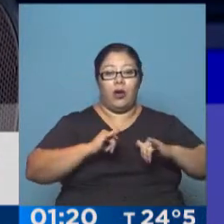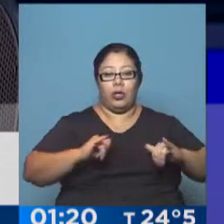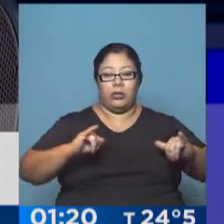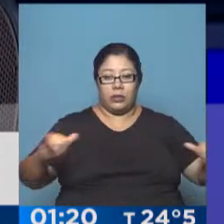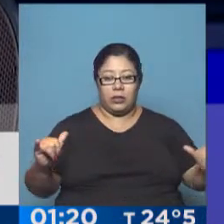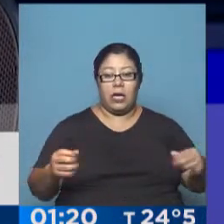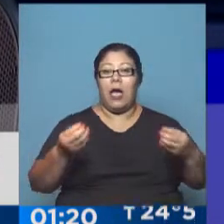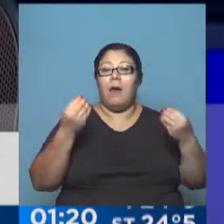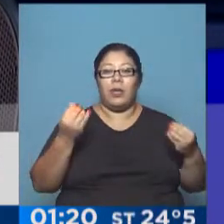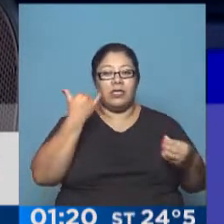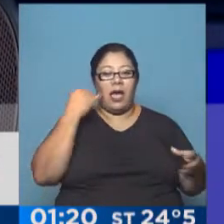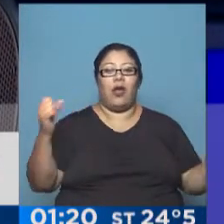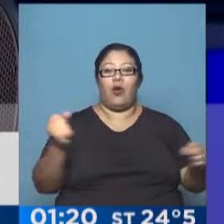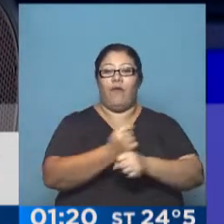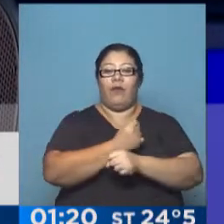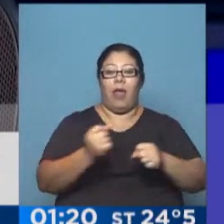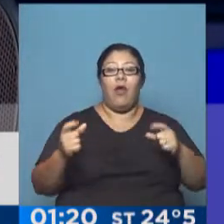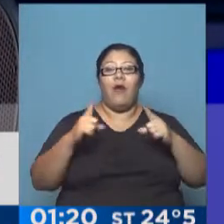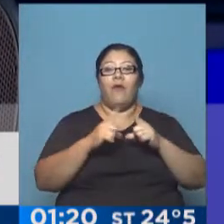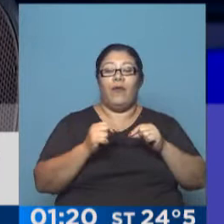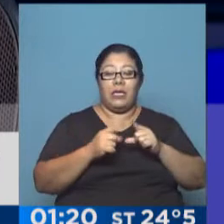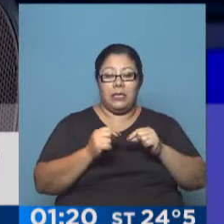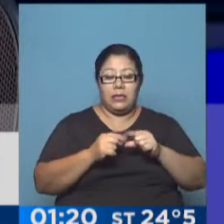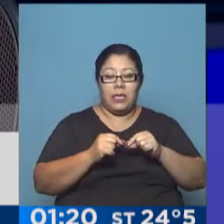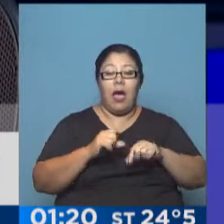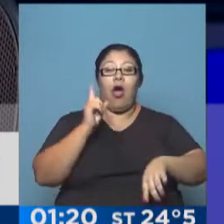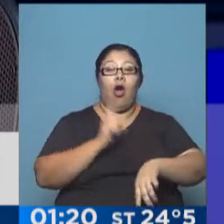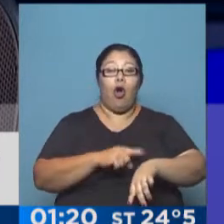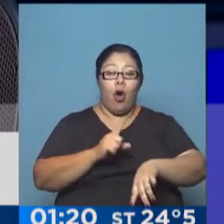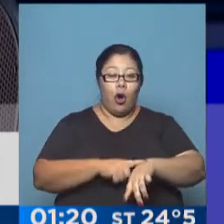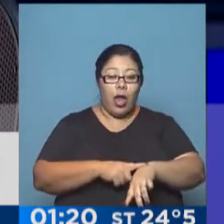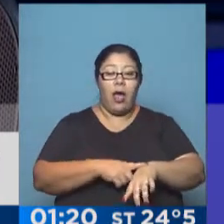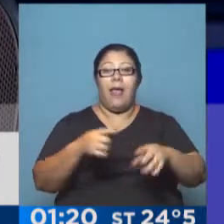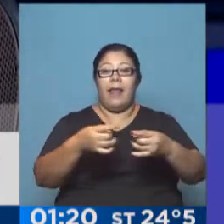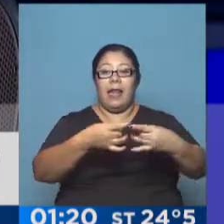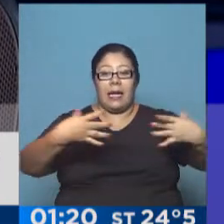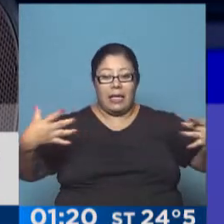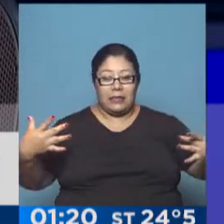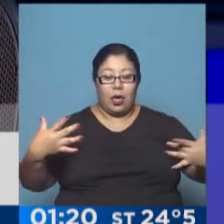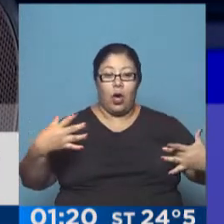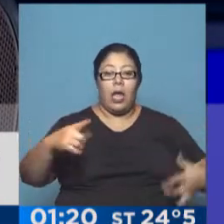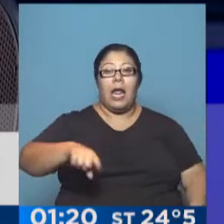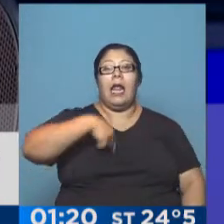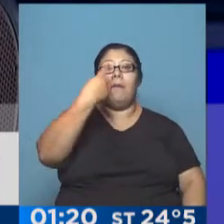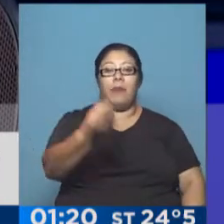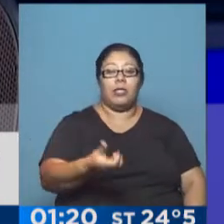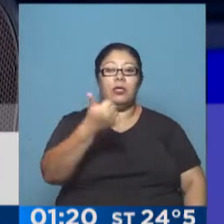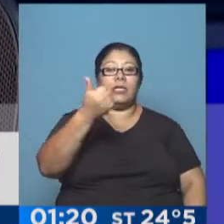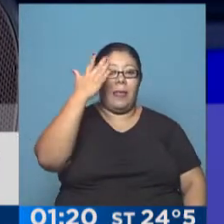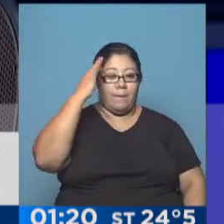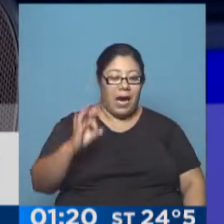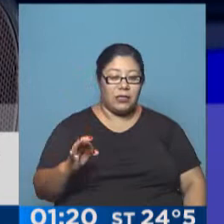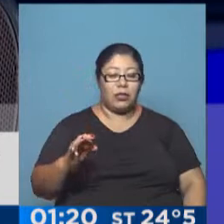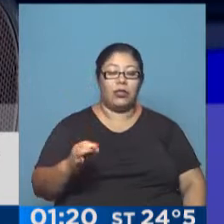de la Ribera. Porque está confirmado la fecha y horario del Superclásico. El próximo domingo 6 de marzo se va a jugar el River-Boca en el Estadio Monumental.